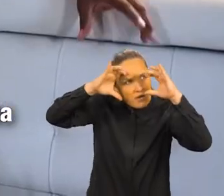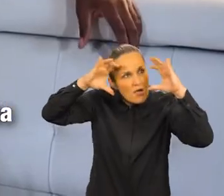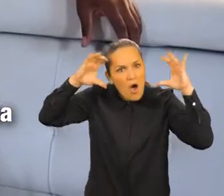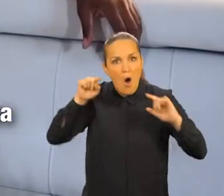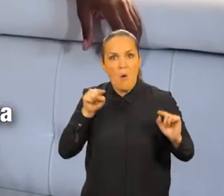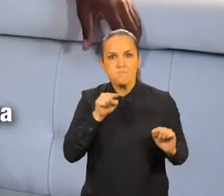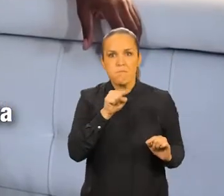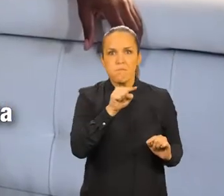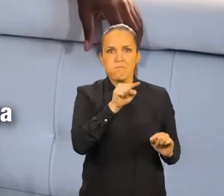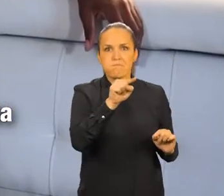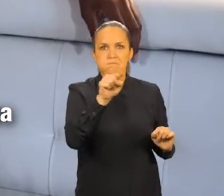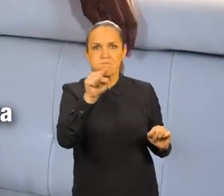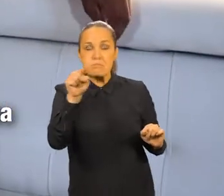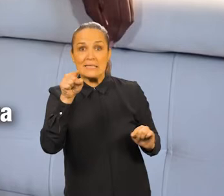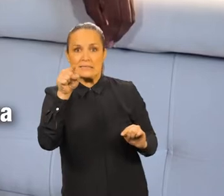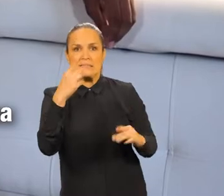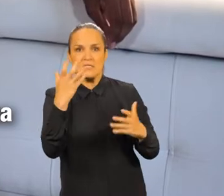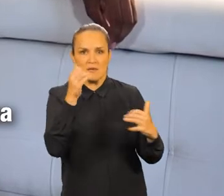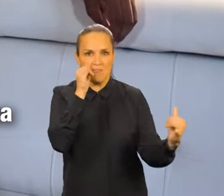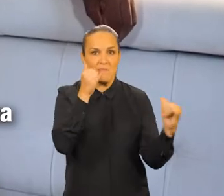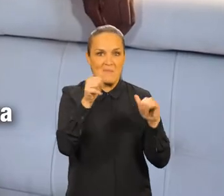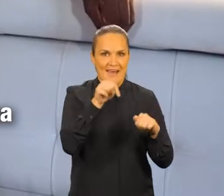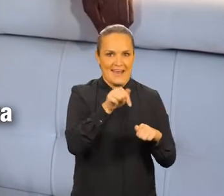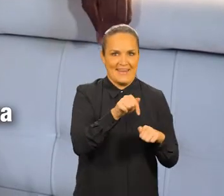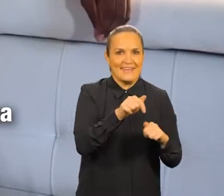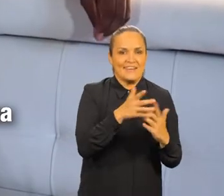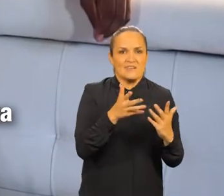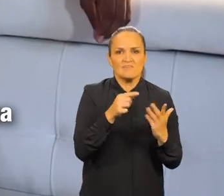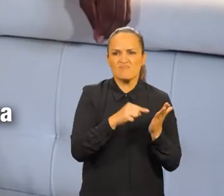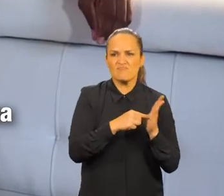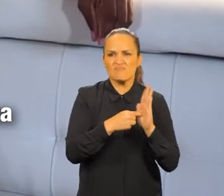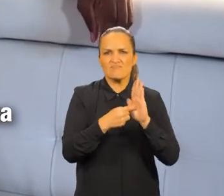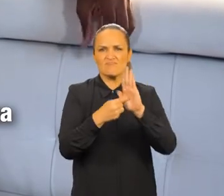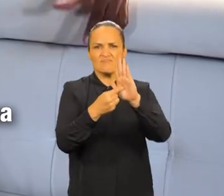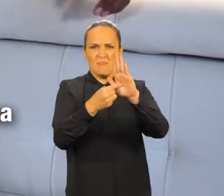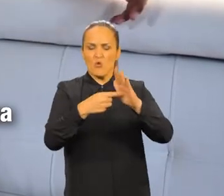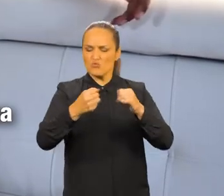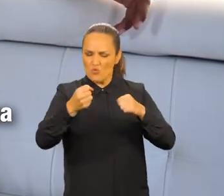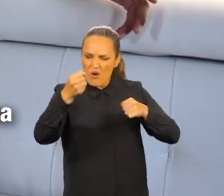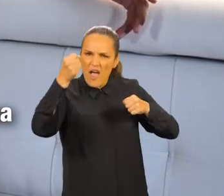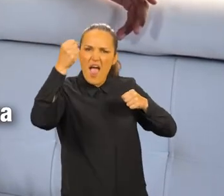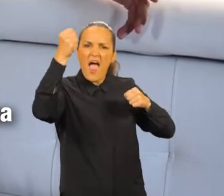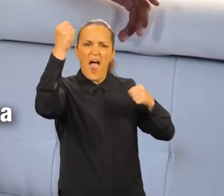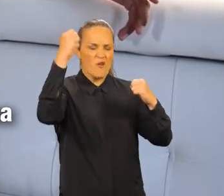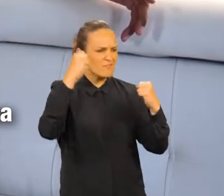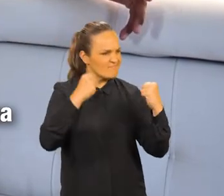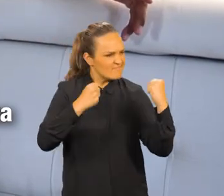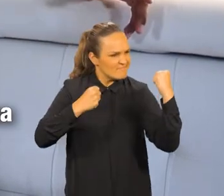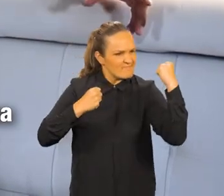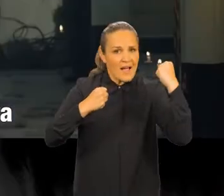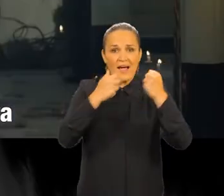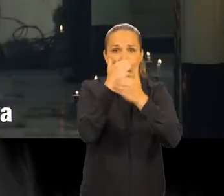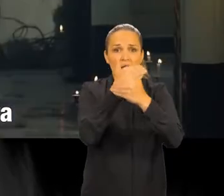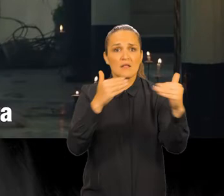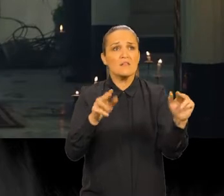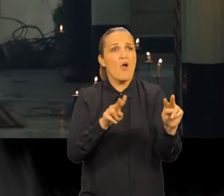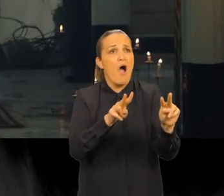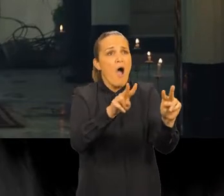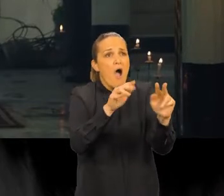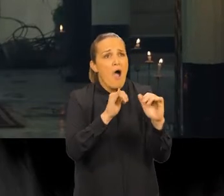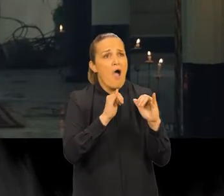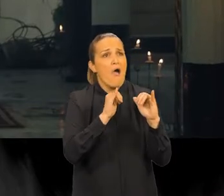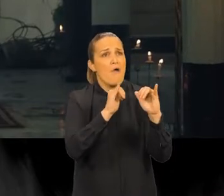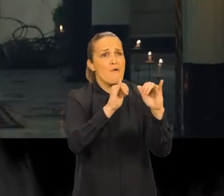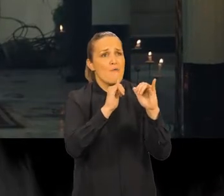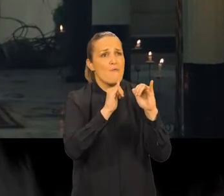fantasía que procura levantar esos héroes propios para que nuestros